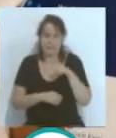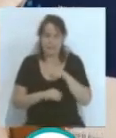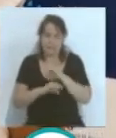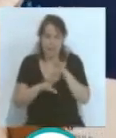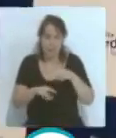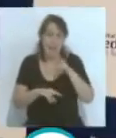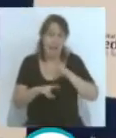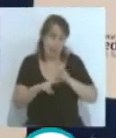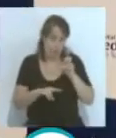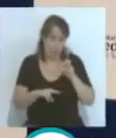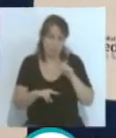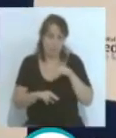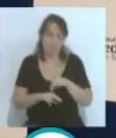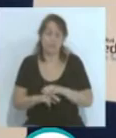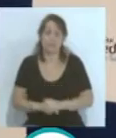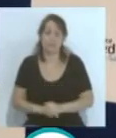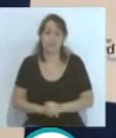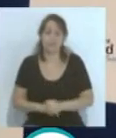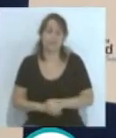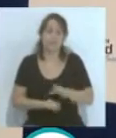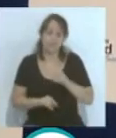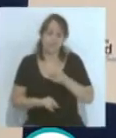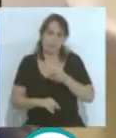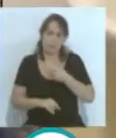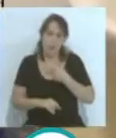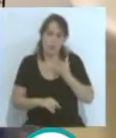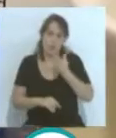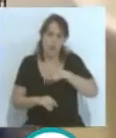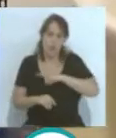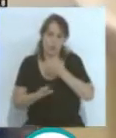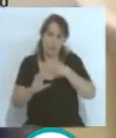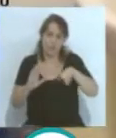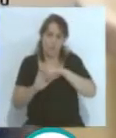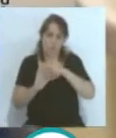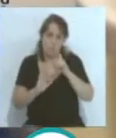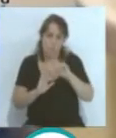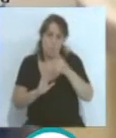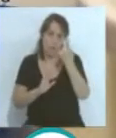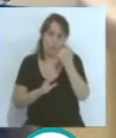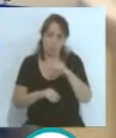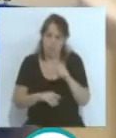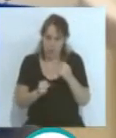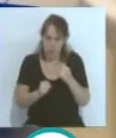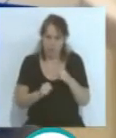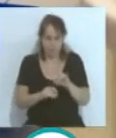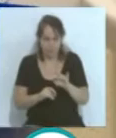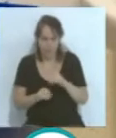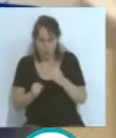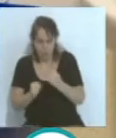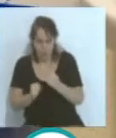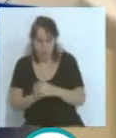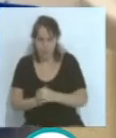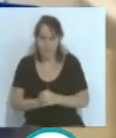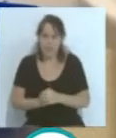Álvaro Negredo, ¿no? Sí, hombre, nuestro primer fichaje, ¿quién dice? Está fuerte. Está fuerte, está fuerte. A ver ahora